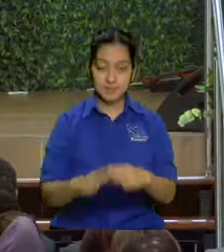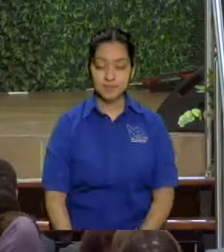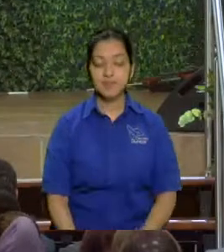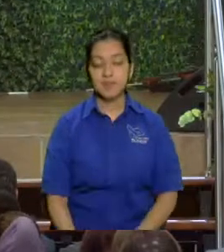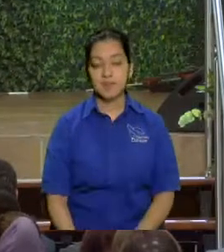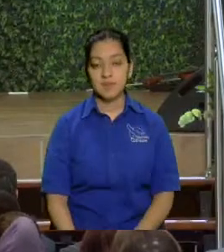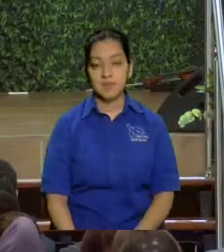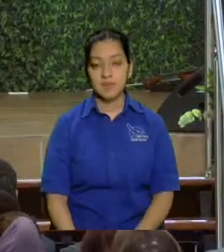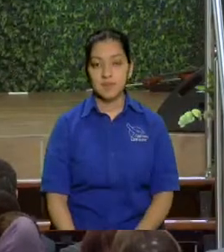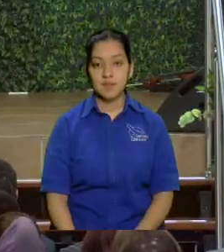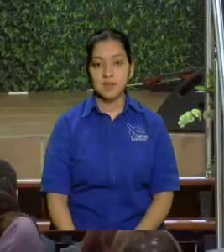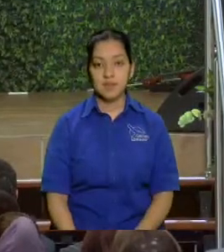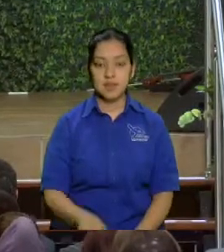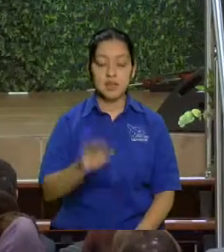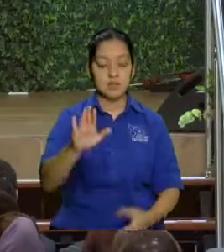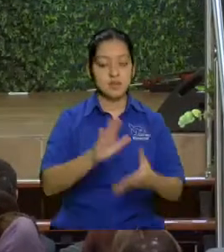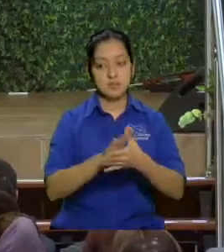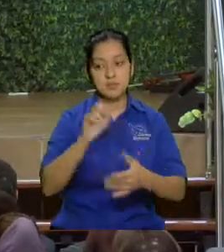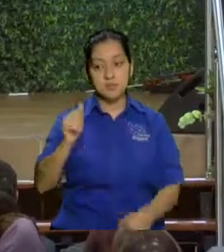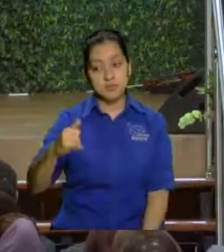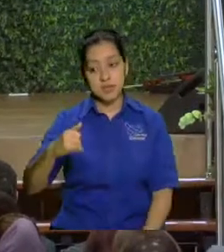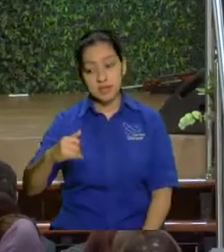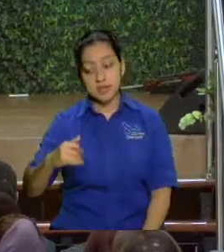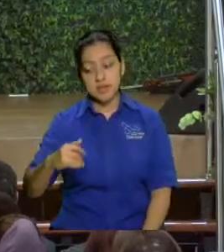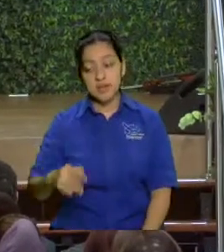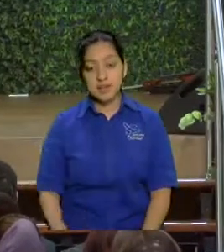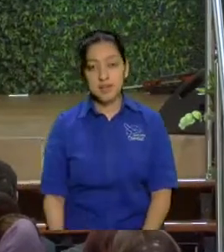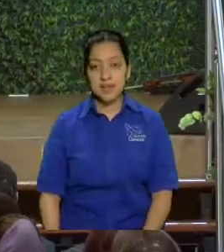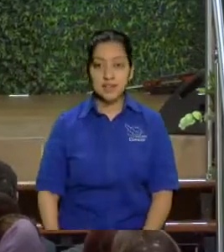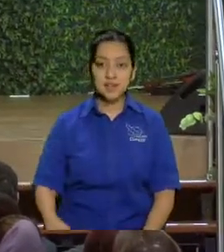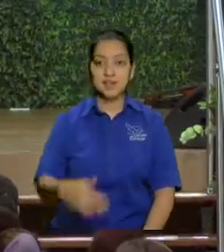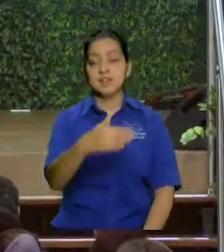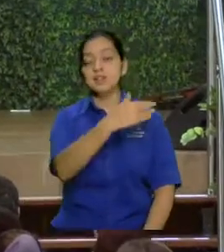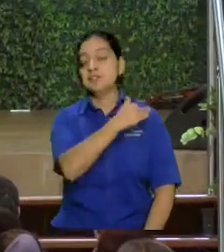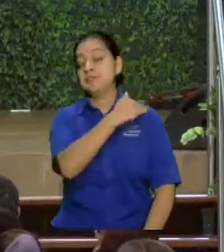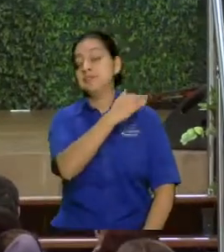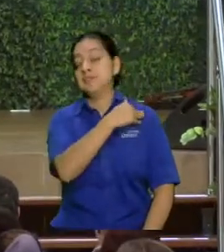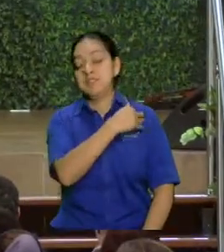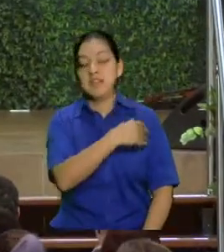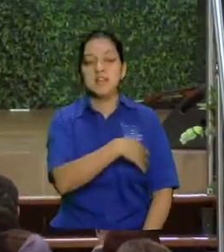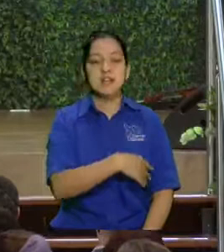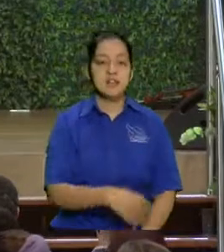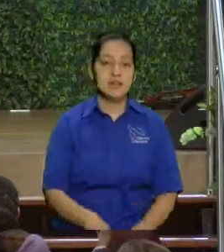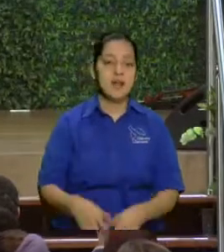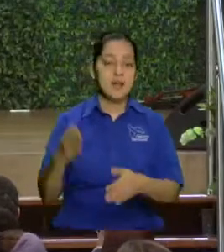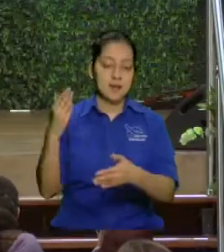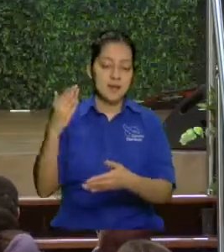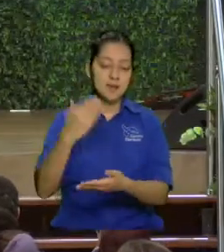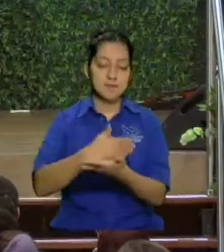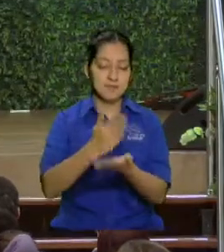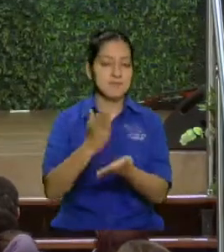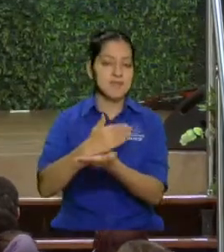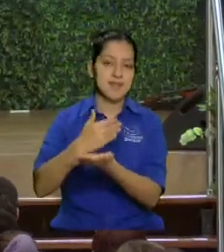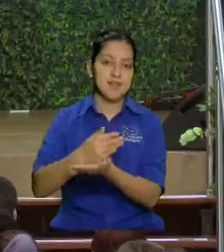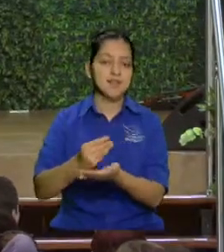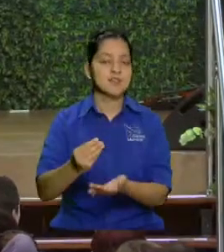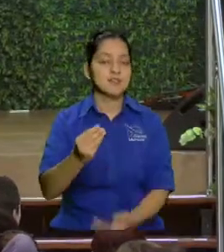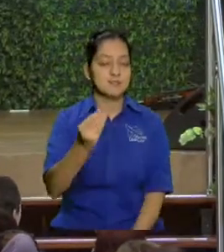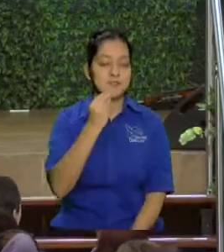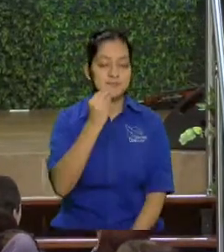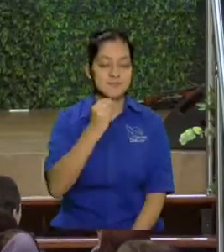ya te está llamando la señora ya ya está la cena ahorita voy digale usted